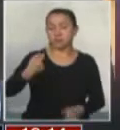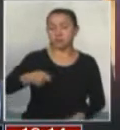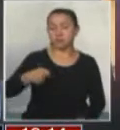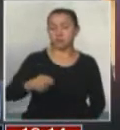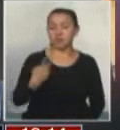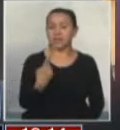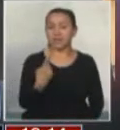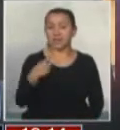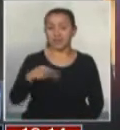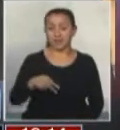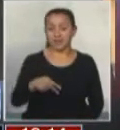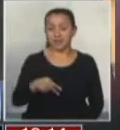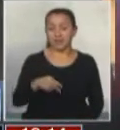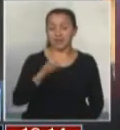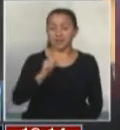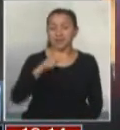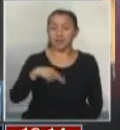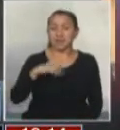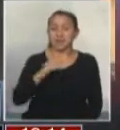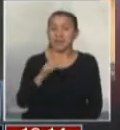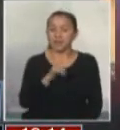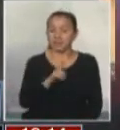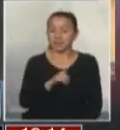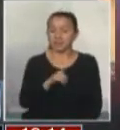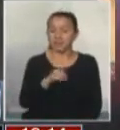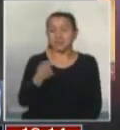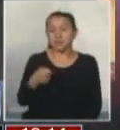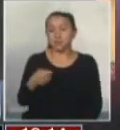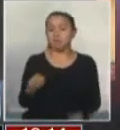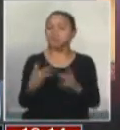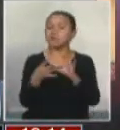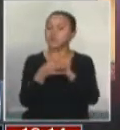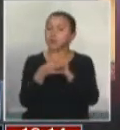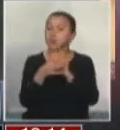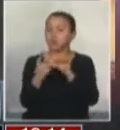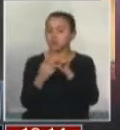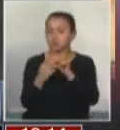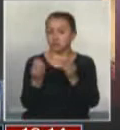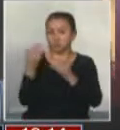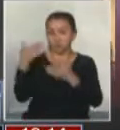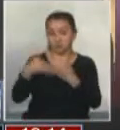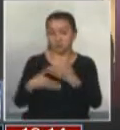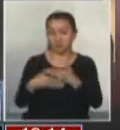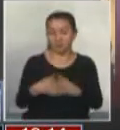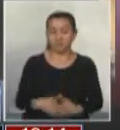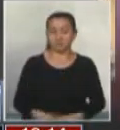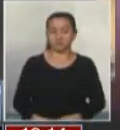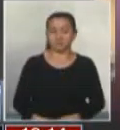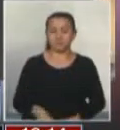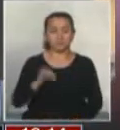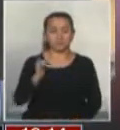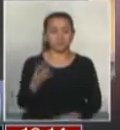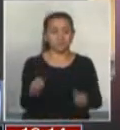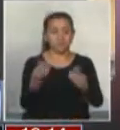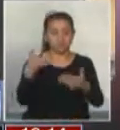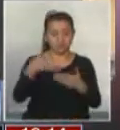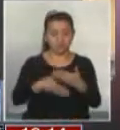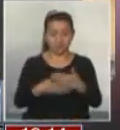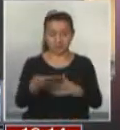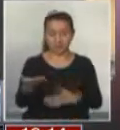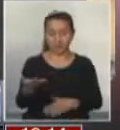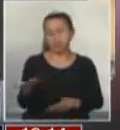de Renovación Nacional, Andrés Alamand. Senador, muchas gracias por este contacto, muy buenas tardes. Sí, muy buenas tardes, Matilde.